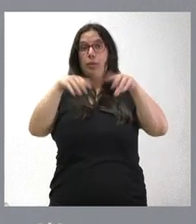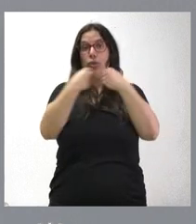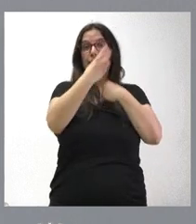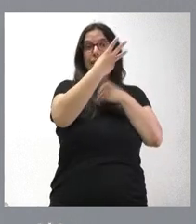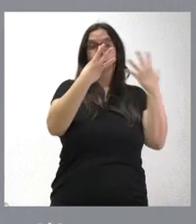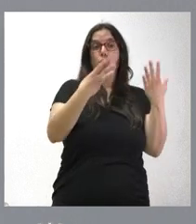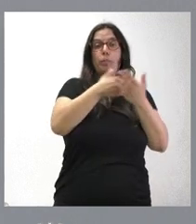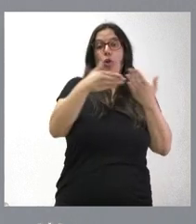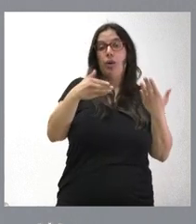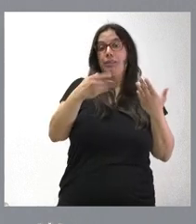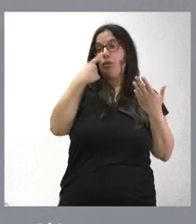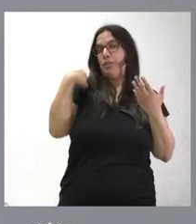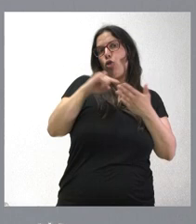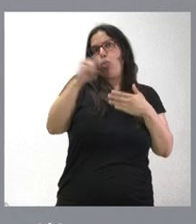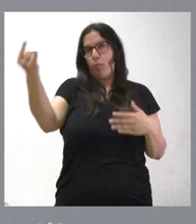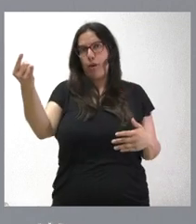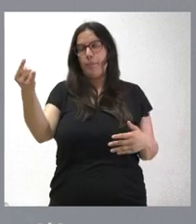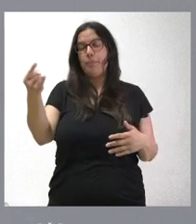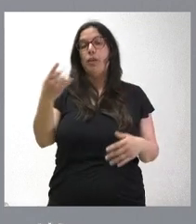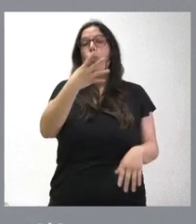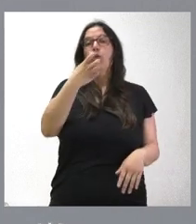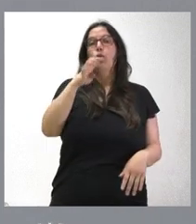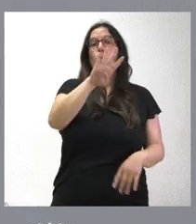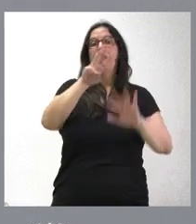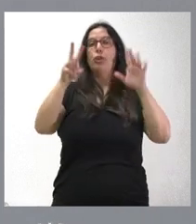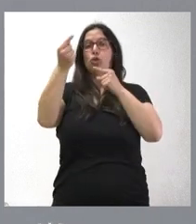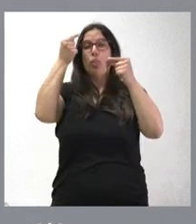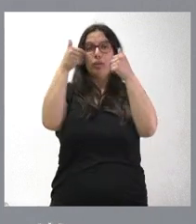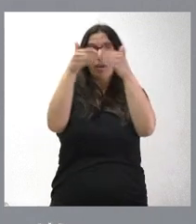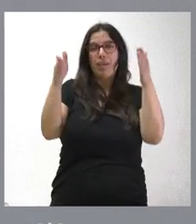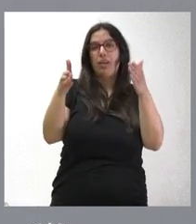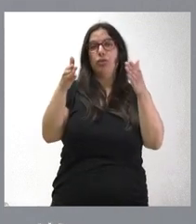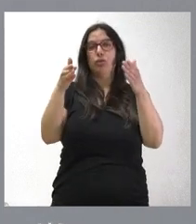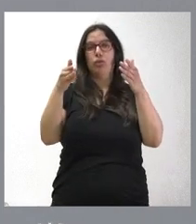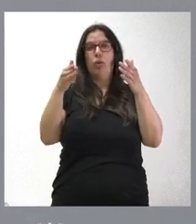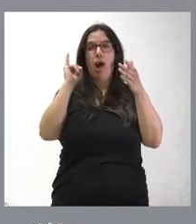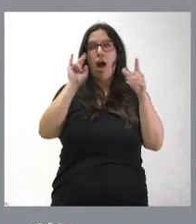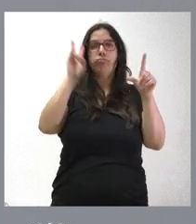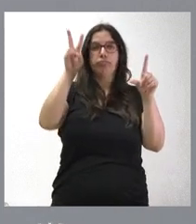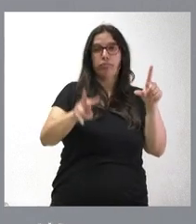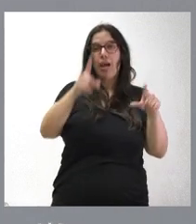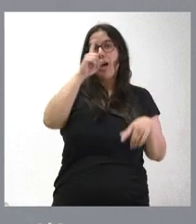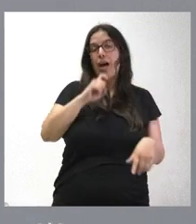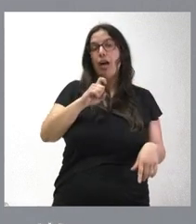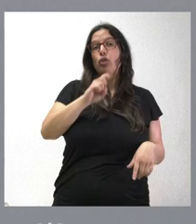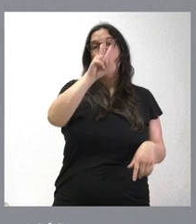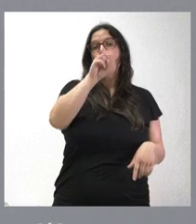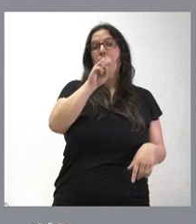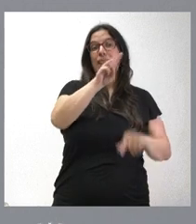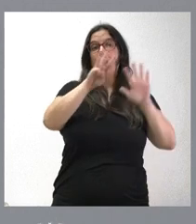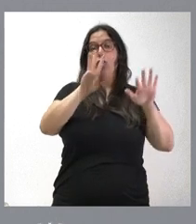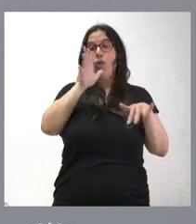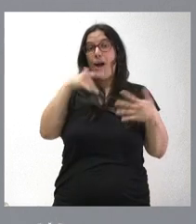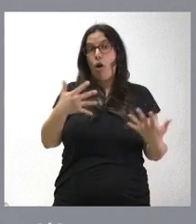De los 448 conjuntos de datos abiertos ofrecidos en el año 2018 se han pasado en la actualidad a